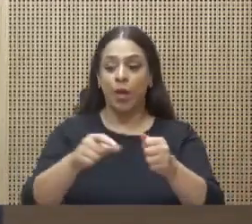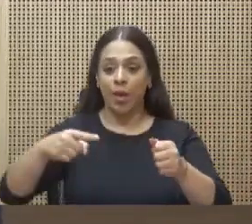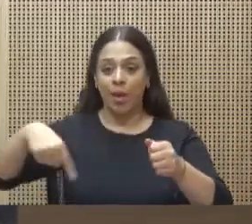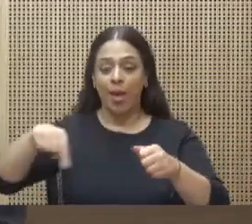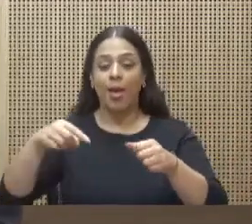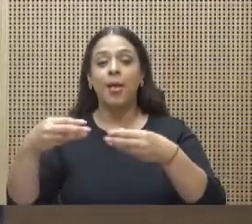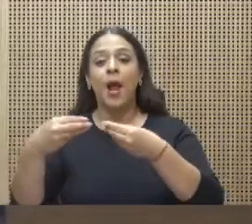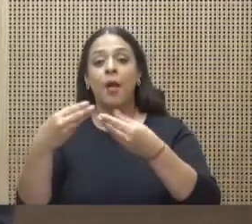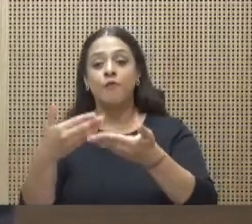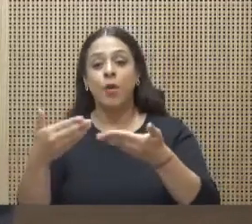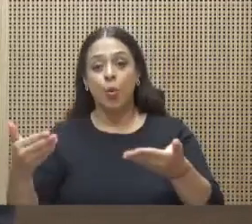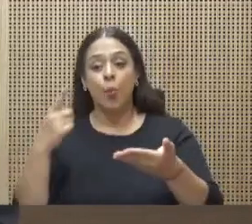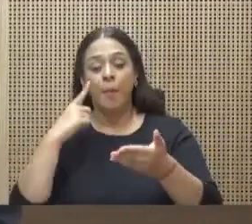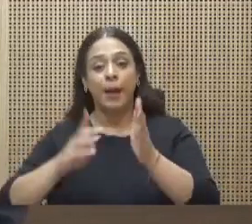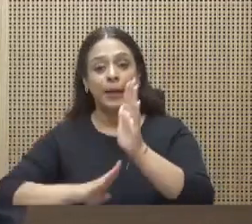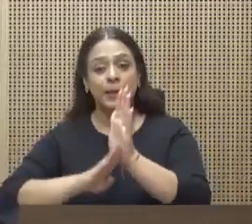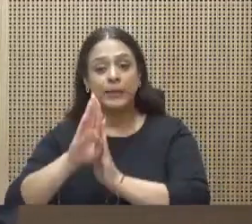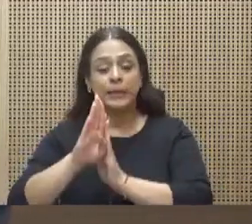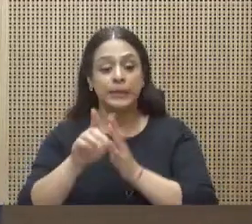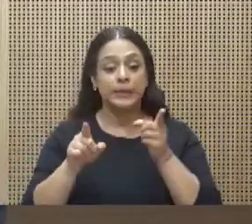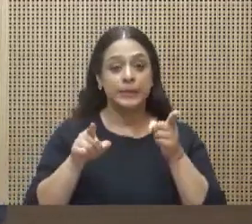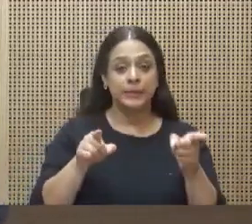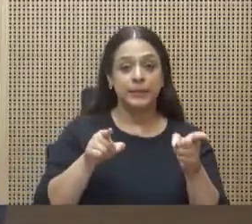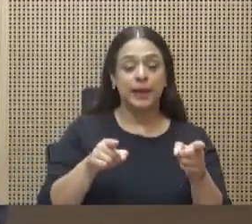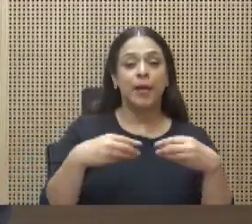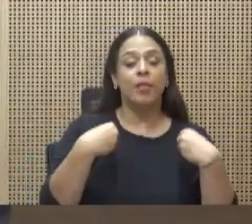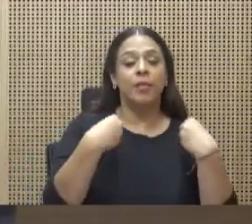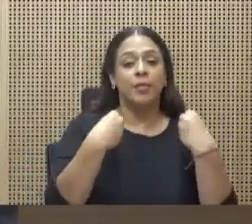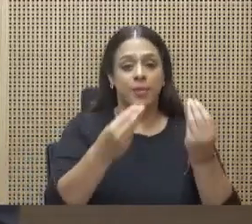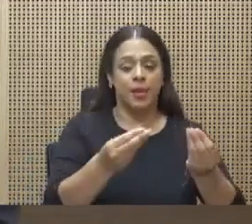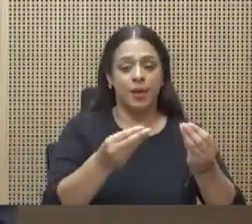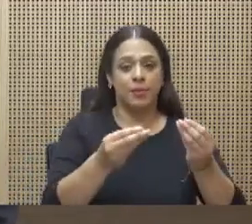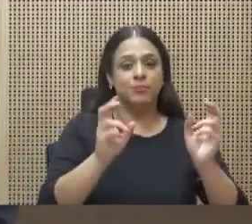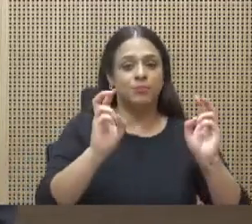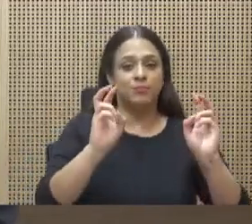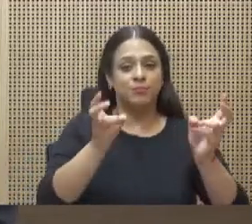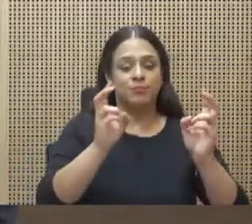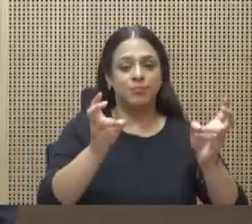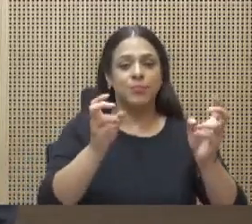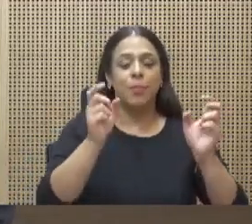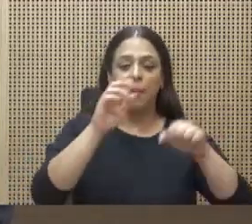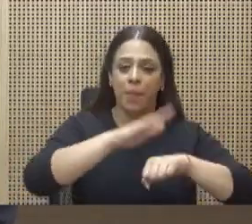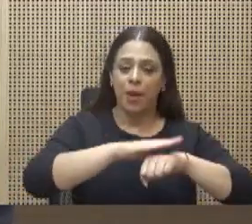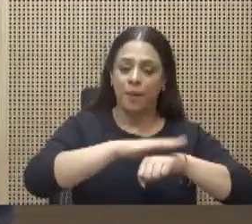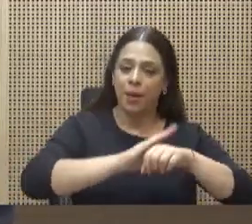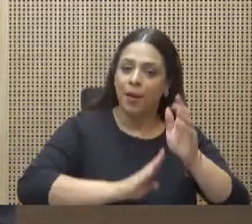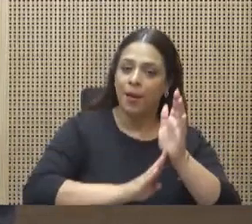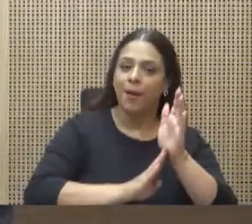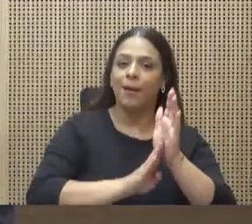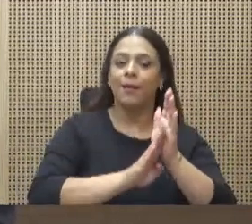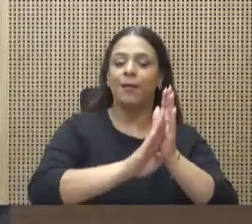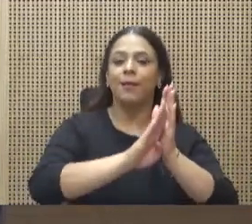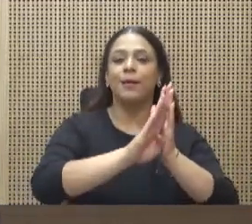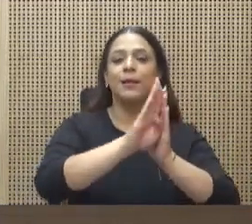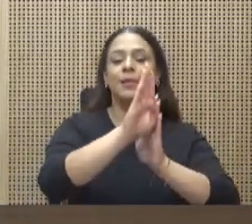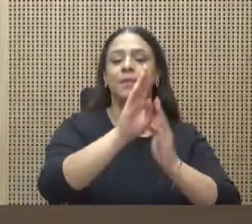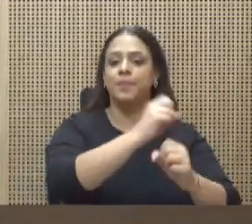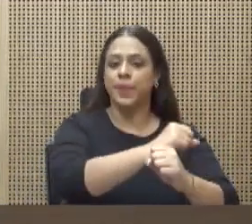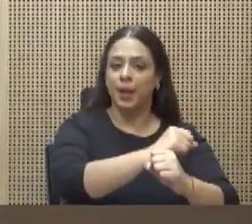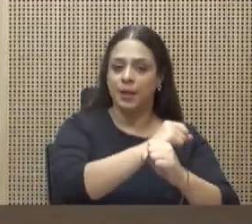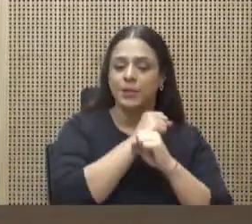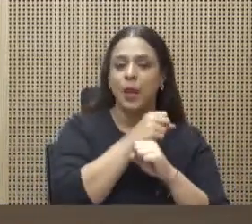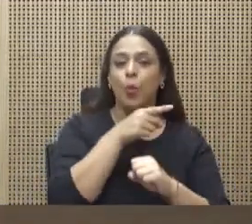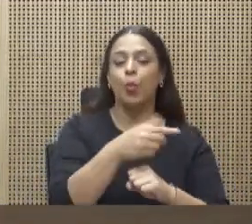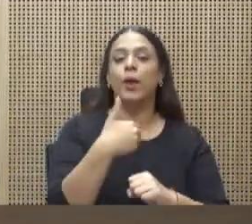y el otro garantiza el marco que permite ese crecimiento y además asegura que todos tengamos acceso